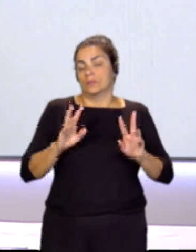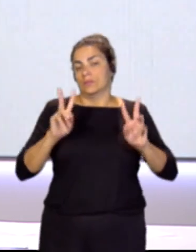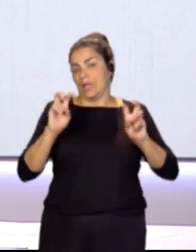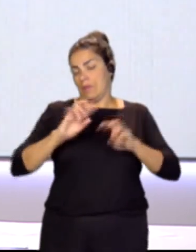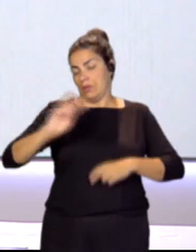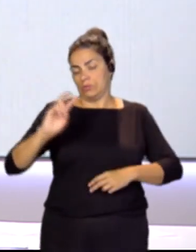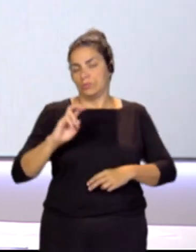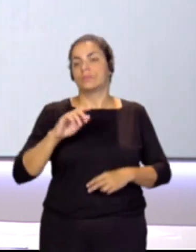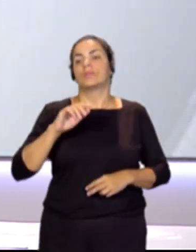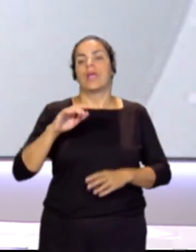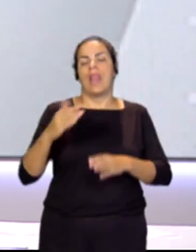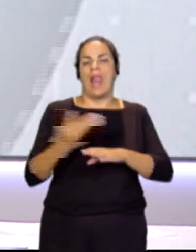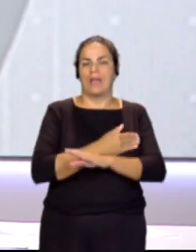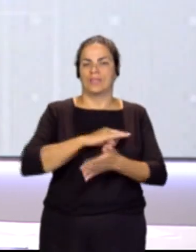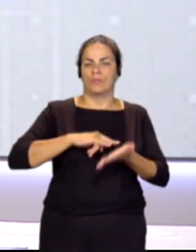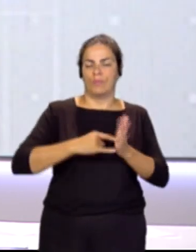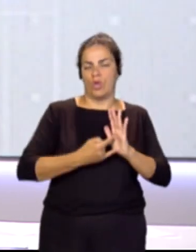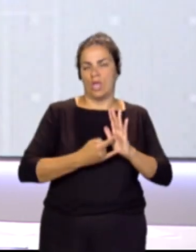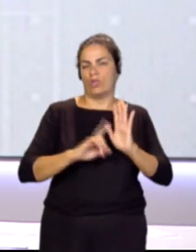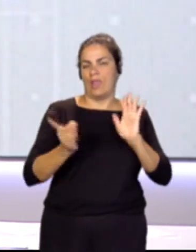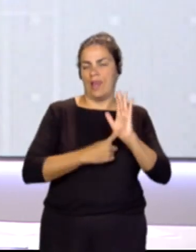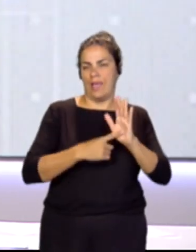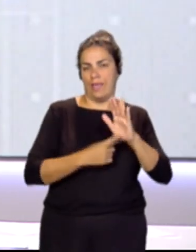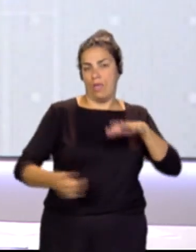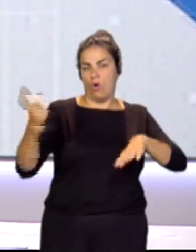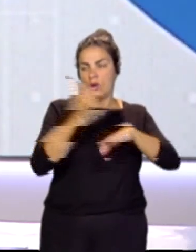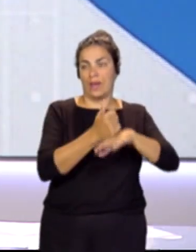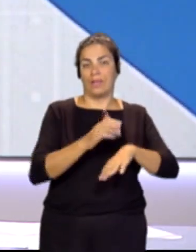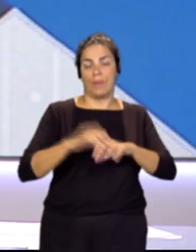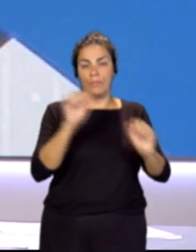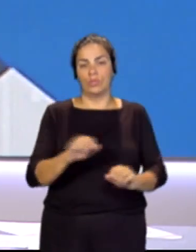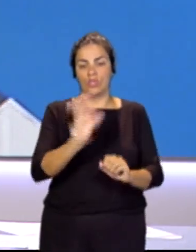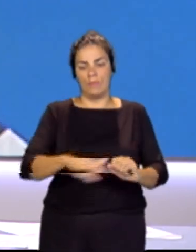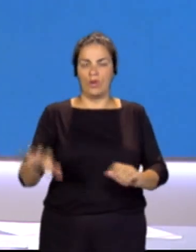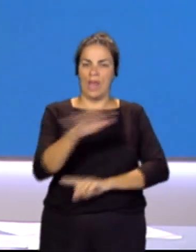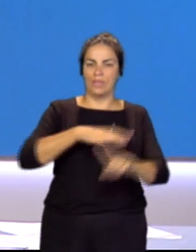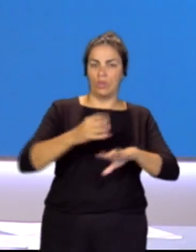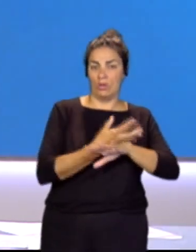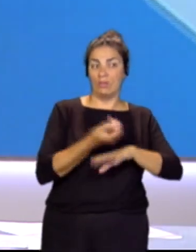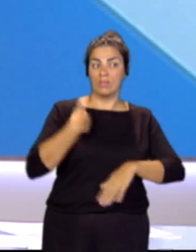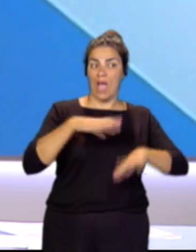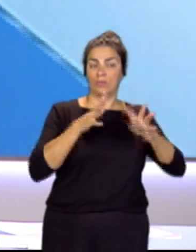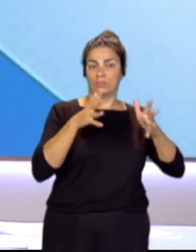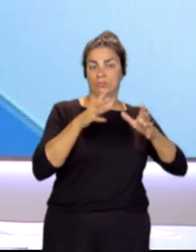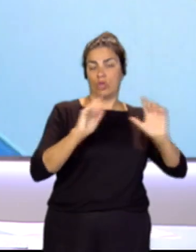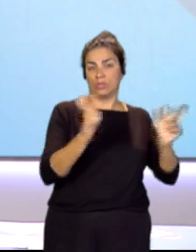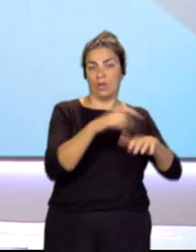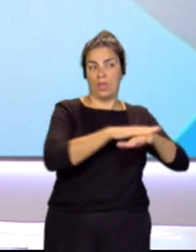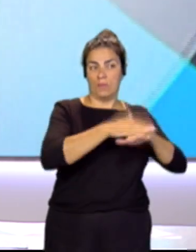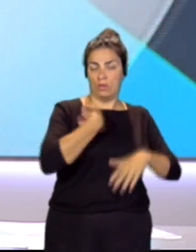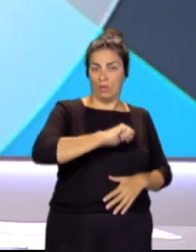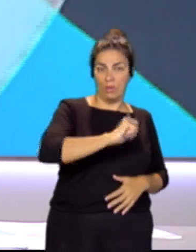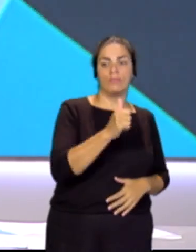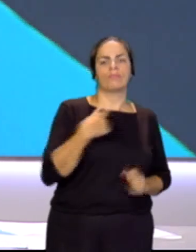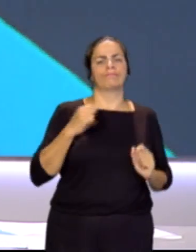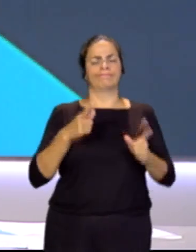El anteproyecto de ley orgánica para la protección de los menores en los entornos digitales aprobada en Consejo de Ministros ha suscitado muchas dudas, sobre todo las que tienen